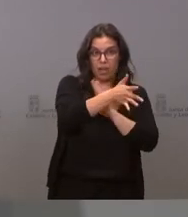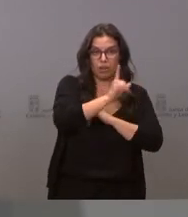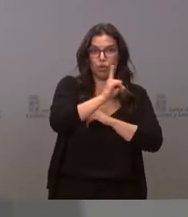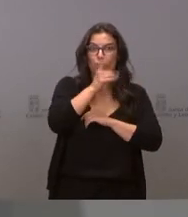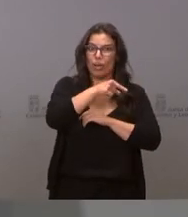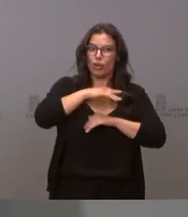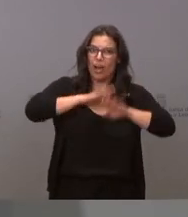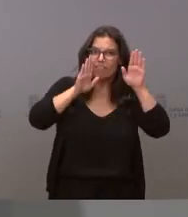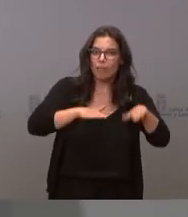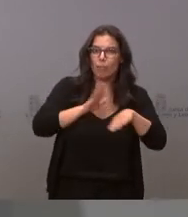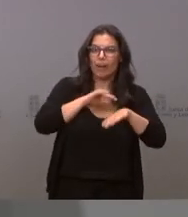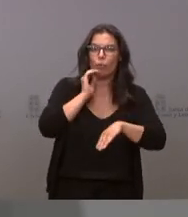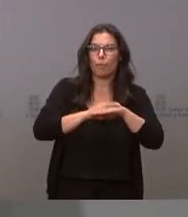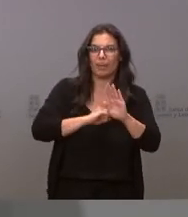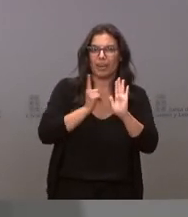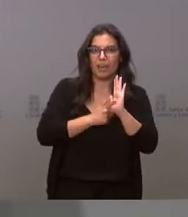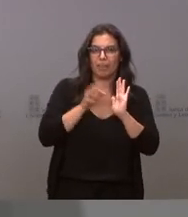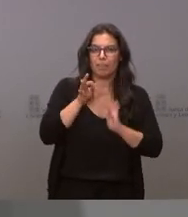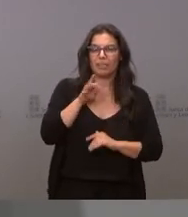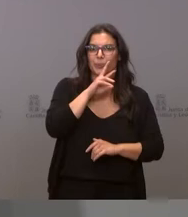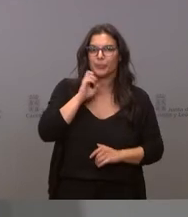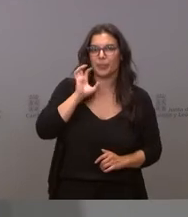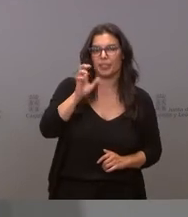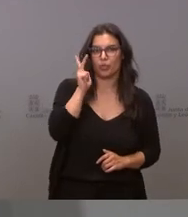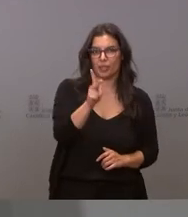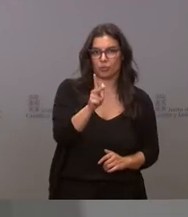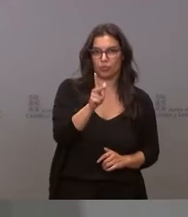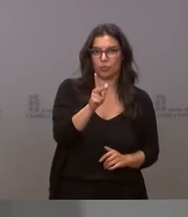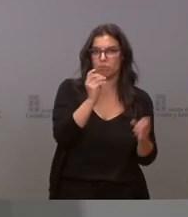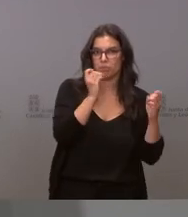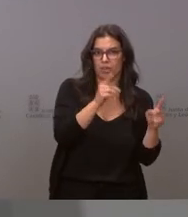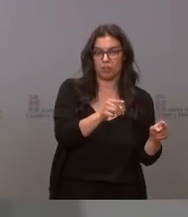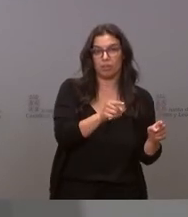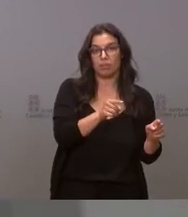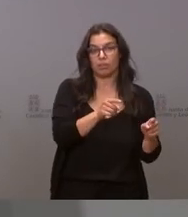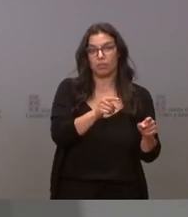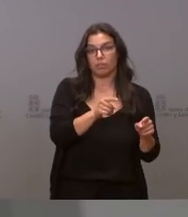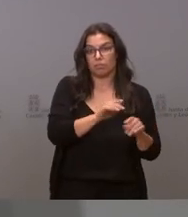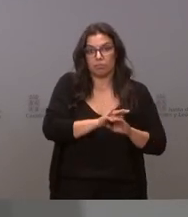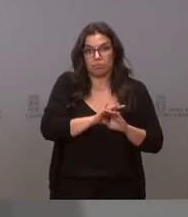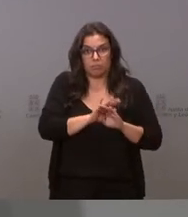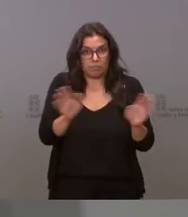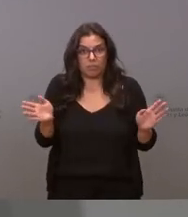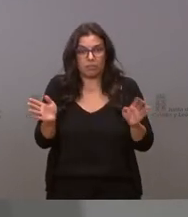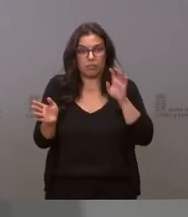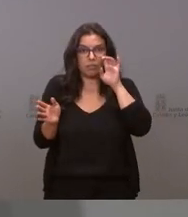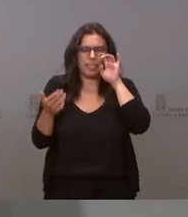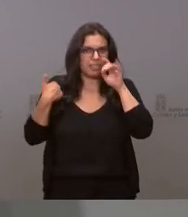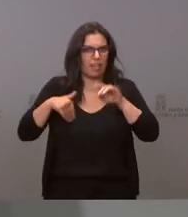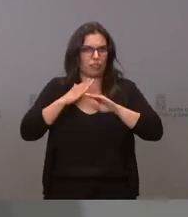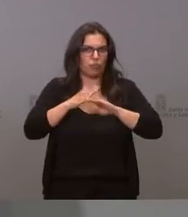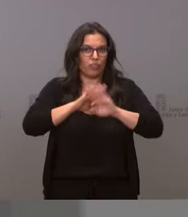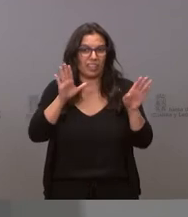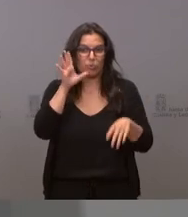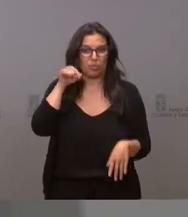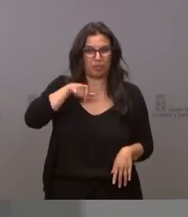cumplimiento de la ley y del Estado de Derecho y ya está bien ya está bien de que en este